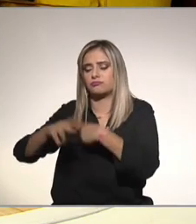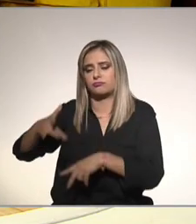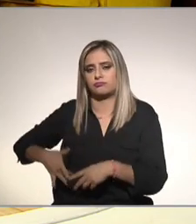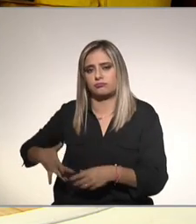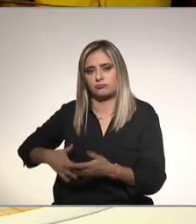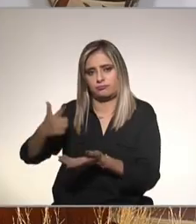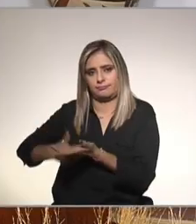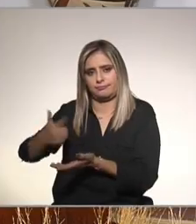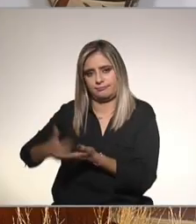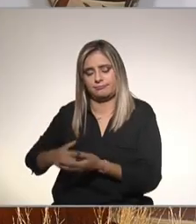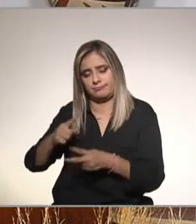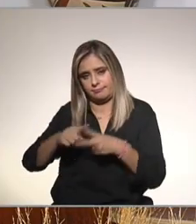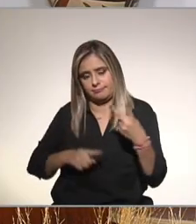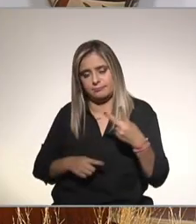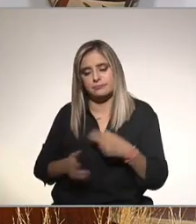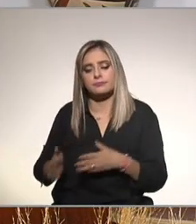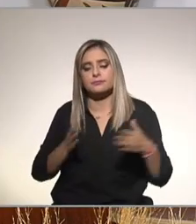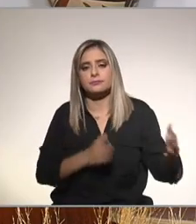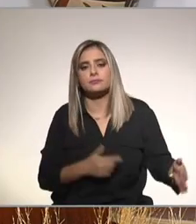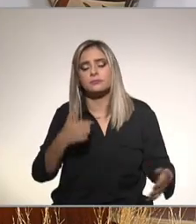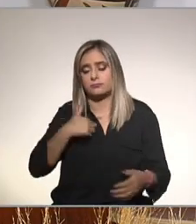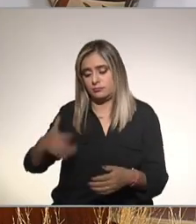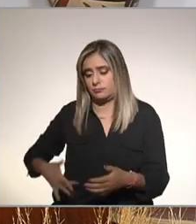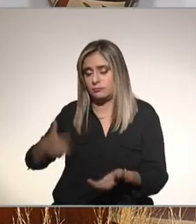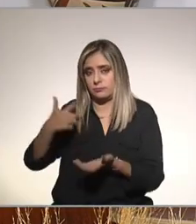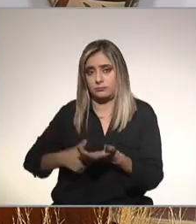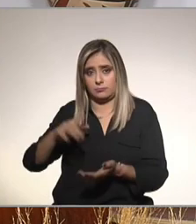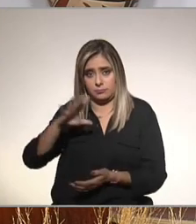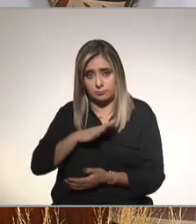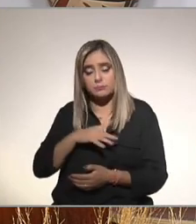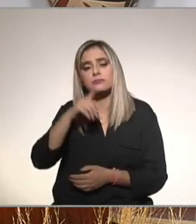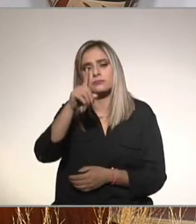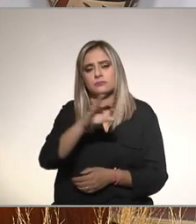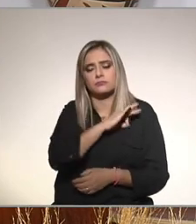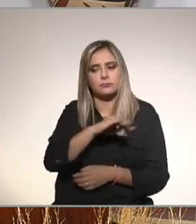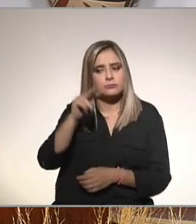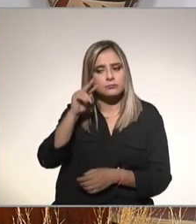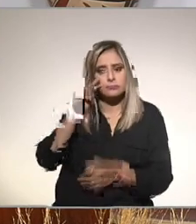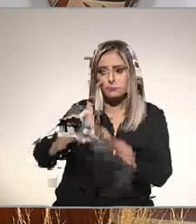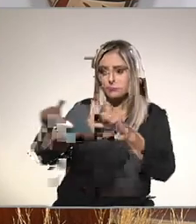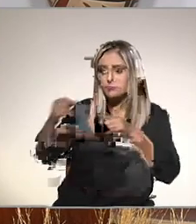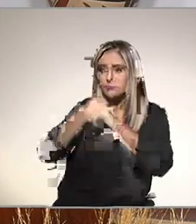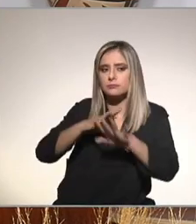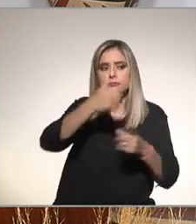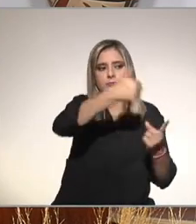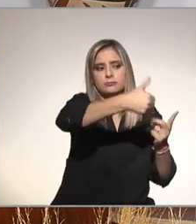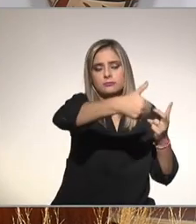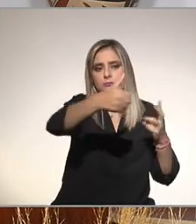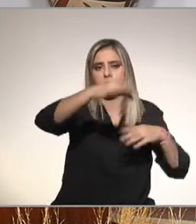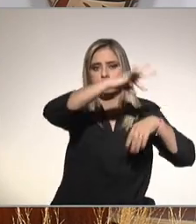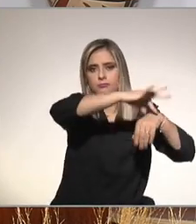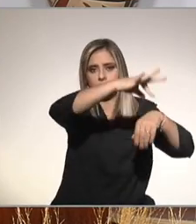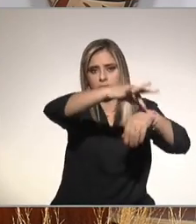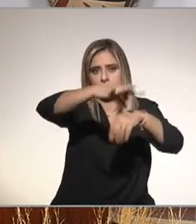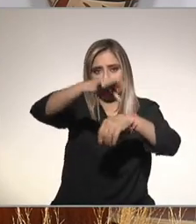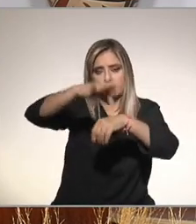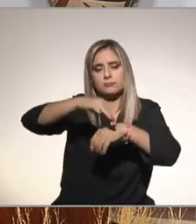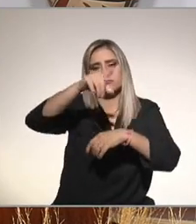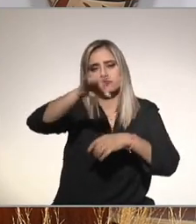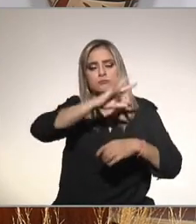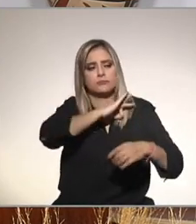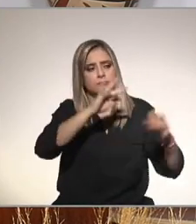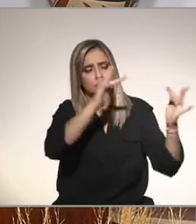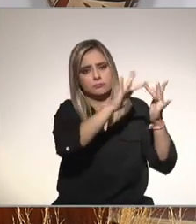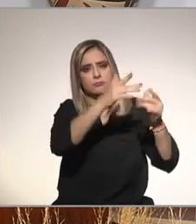¿a dónde acudo si tengo esto? bueno van a aparecer las plecas y en nuestras redes sociales la información de los doctores además cada uno viene de una gran institución